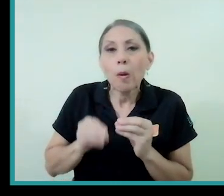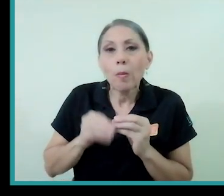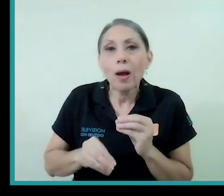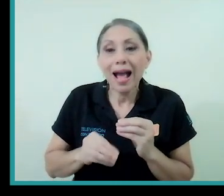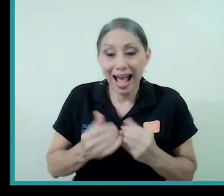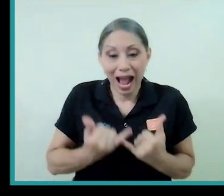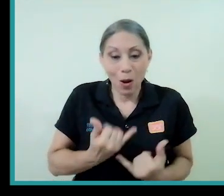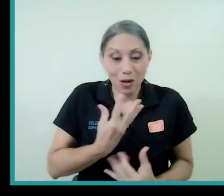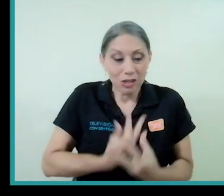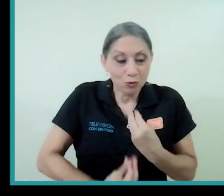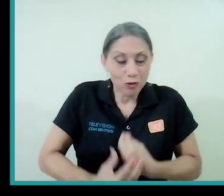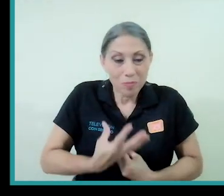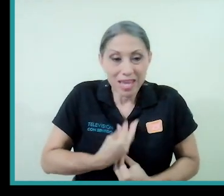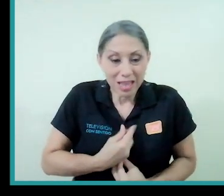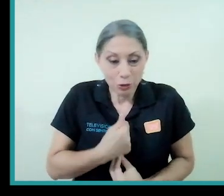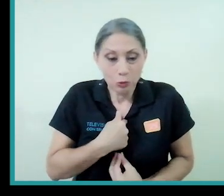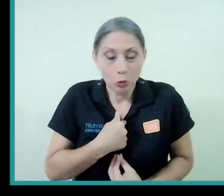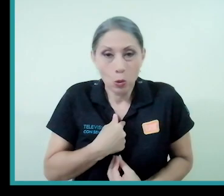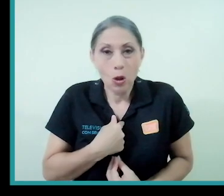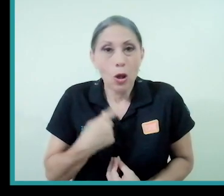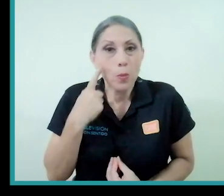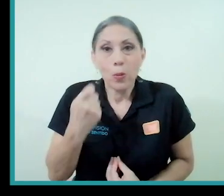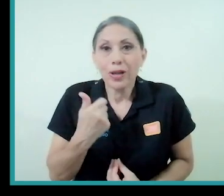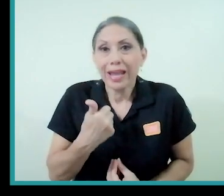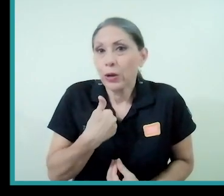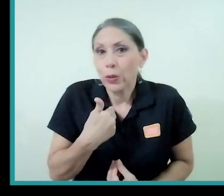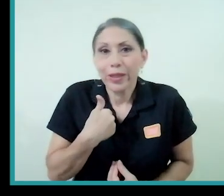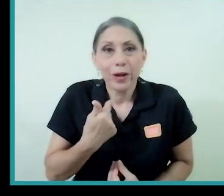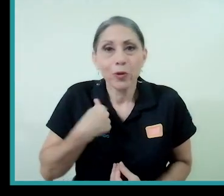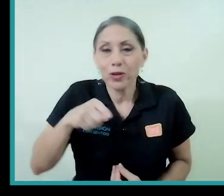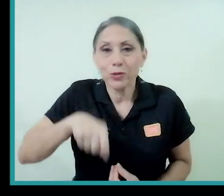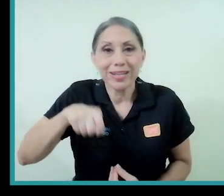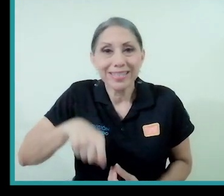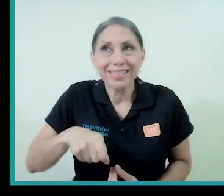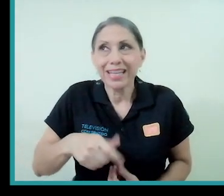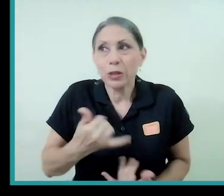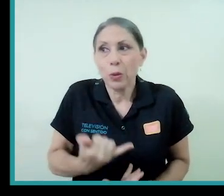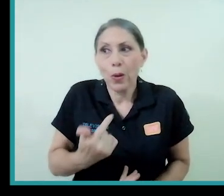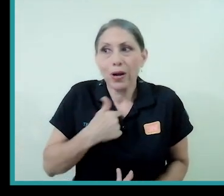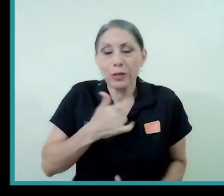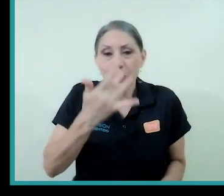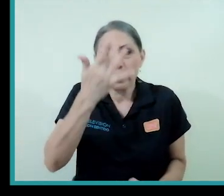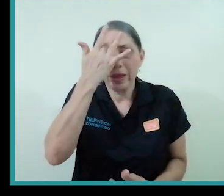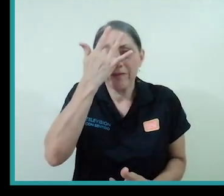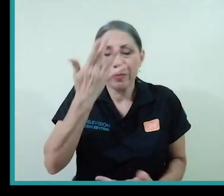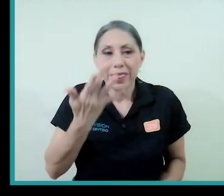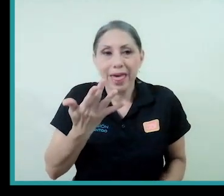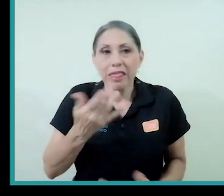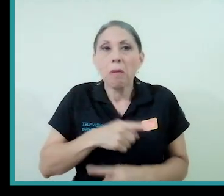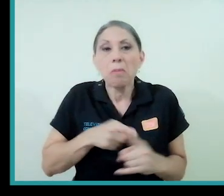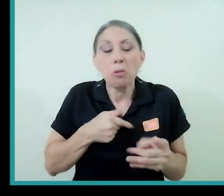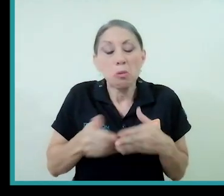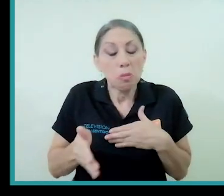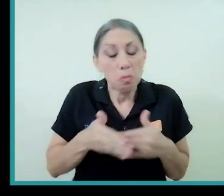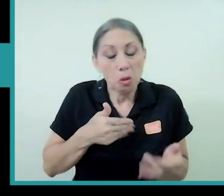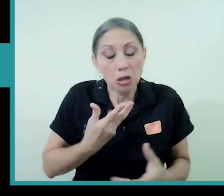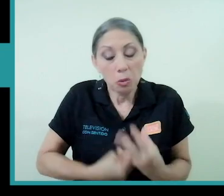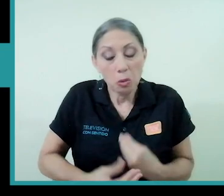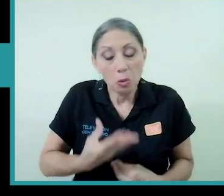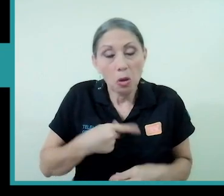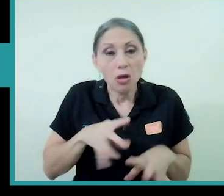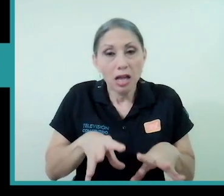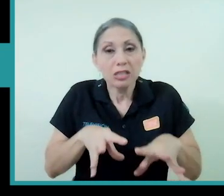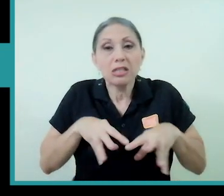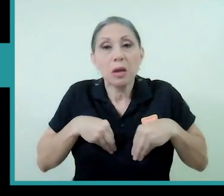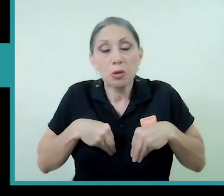no tener lo que yo necesito por estar bajo una condición de enfermedad pero si yo lo acepto con obediencia y con humildad